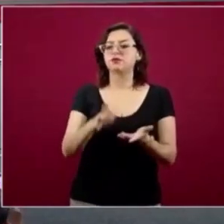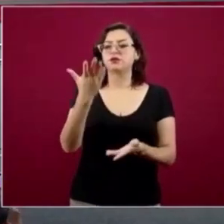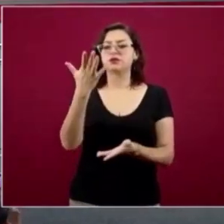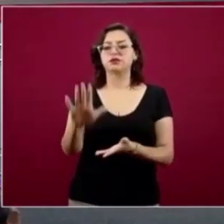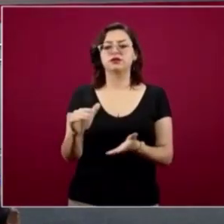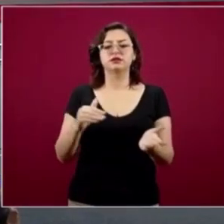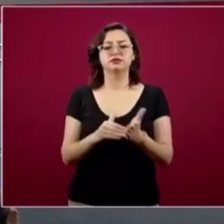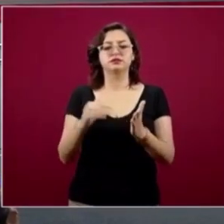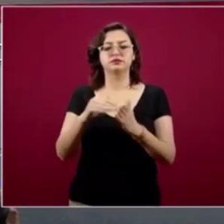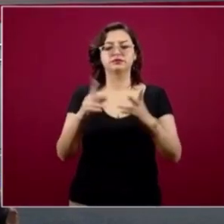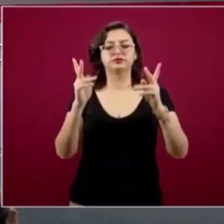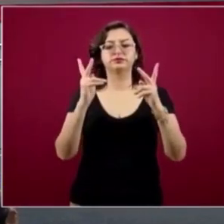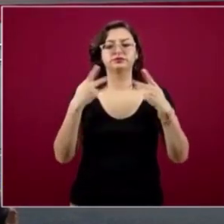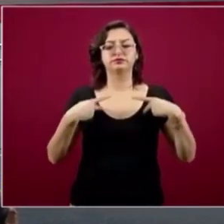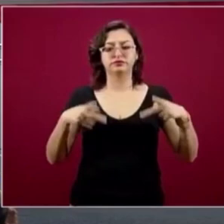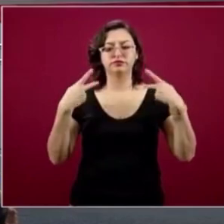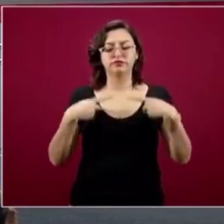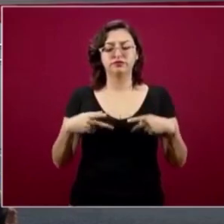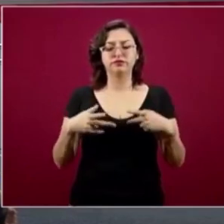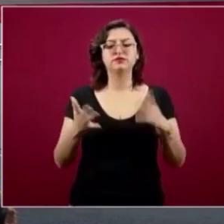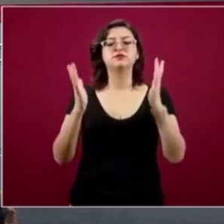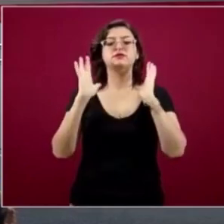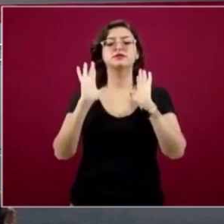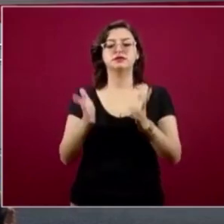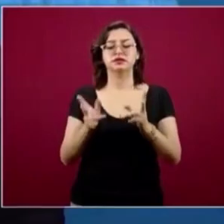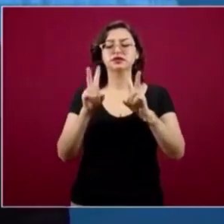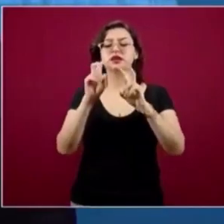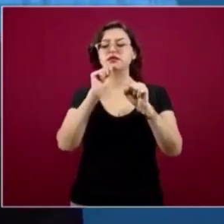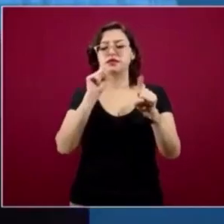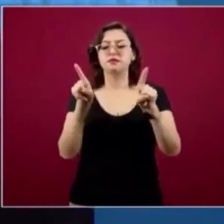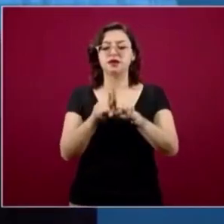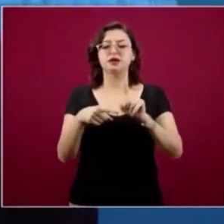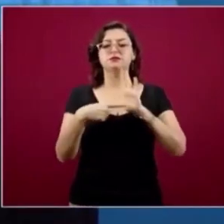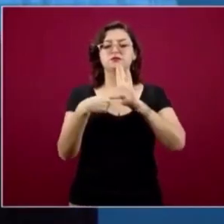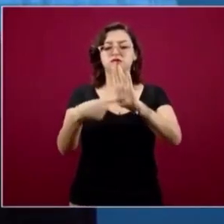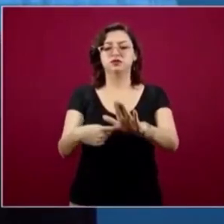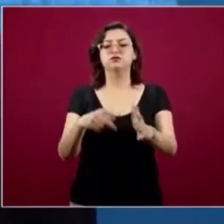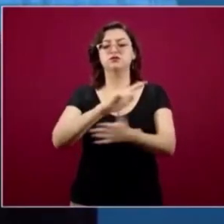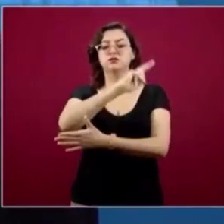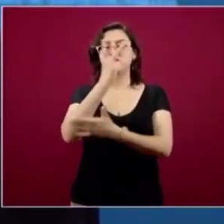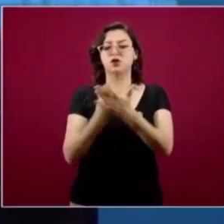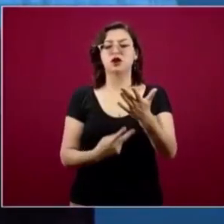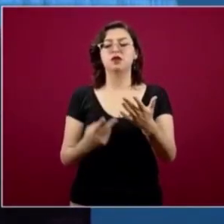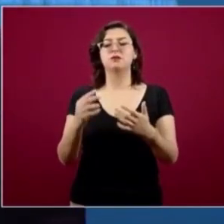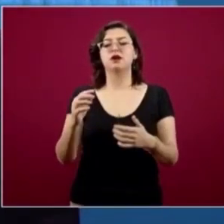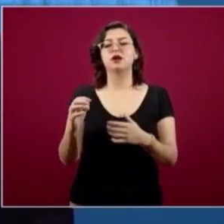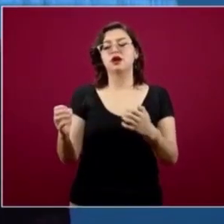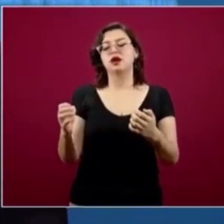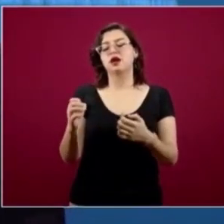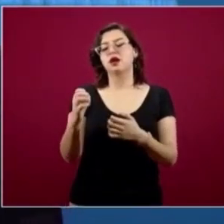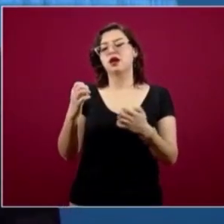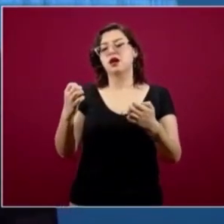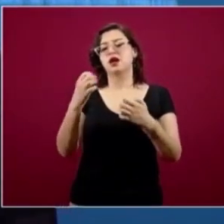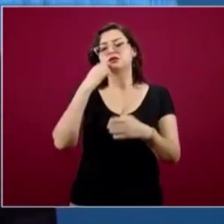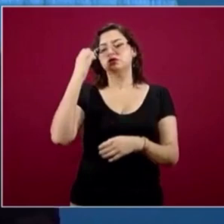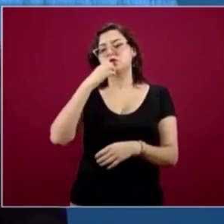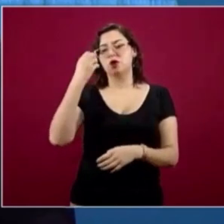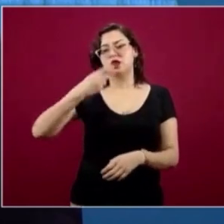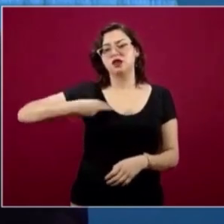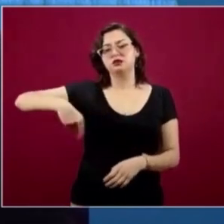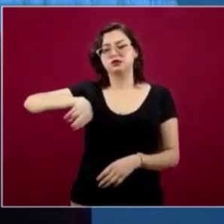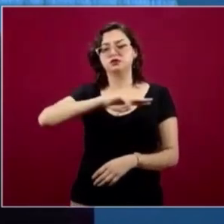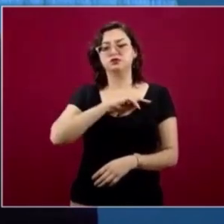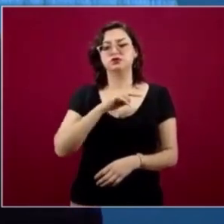ya vimos cómo la escuela es nuestra, está apoyando a 49 mil escuelas,